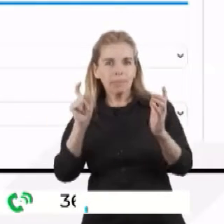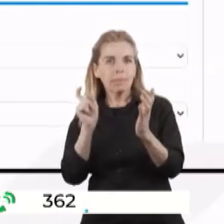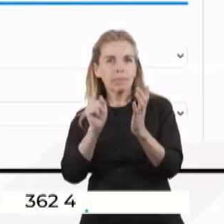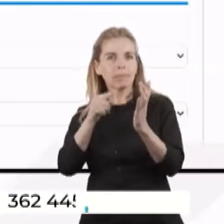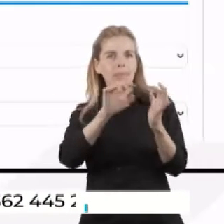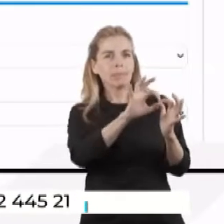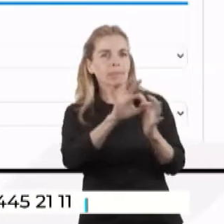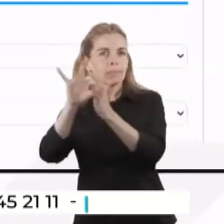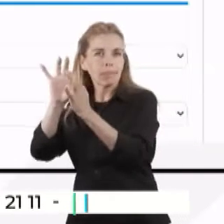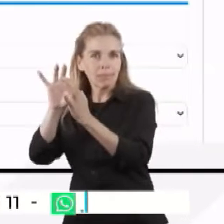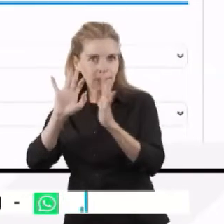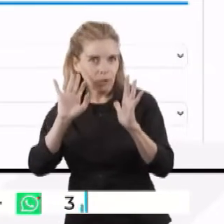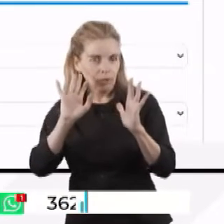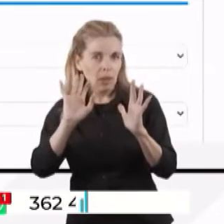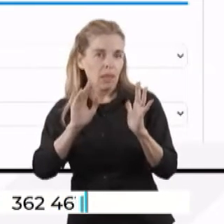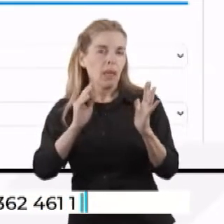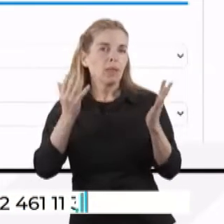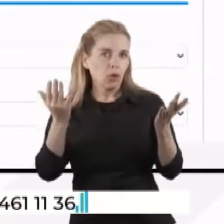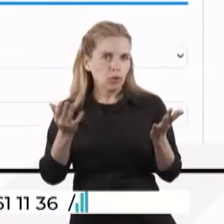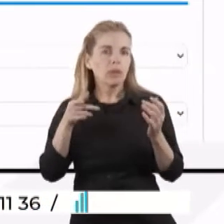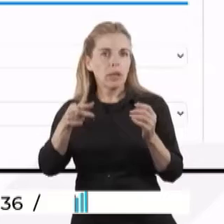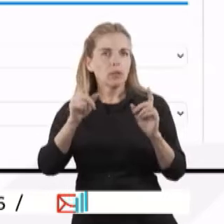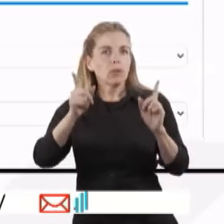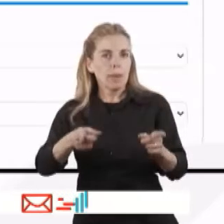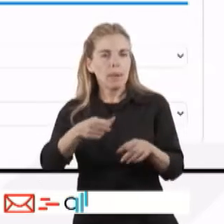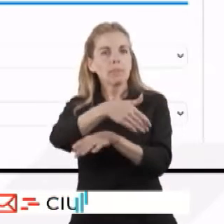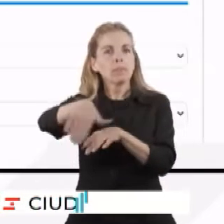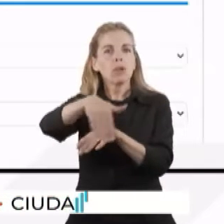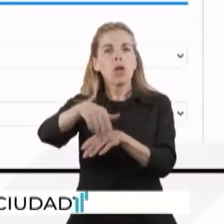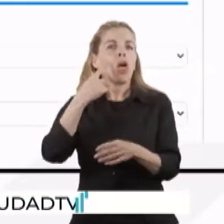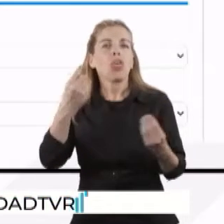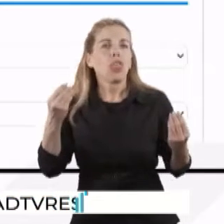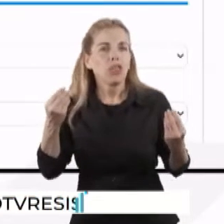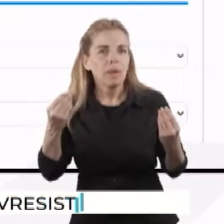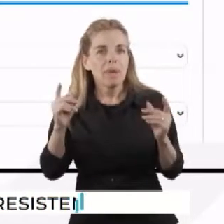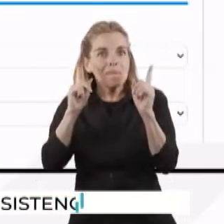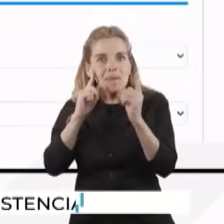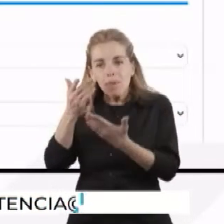ciudadano tenga, va a tener que completar el domicilio como figura en la factura,